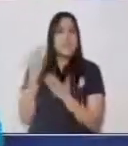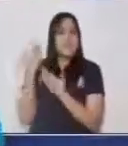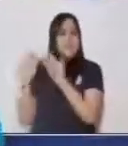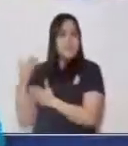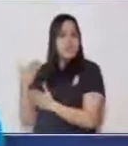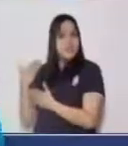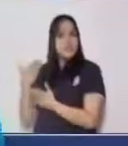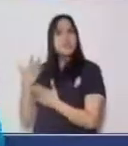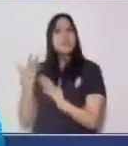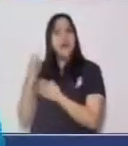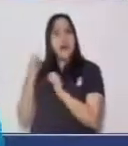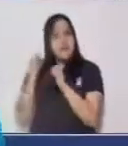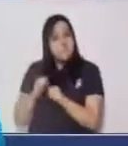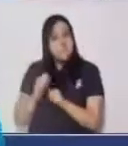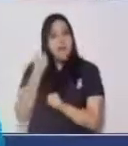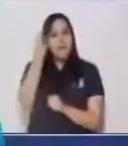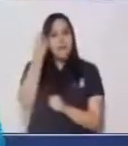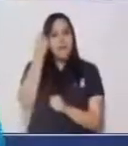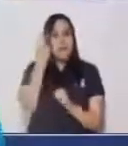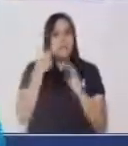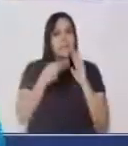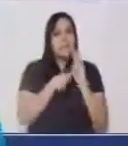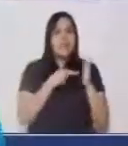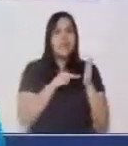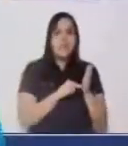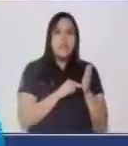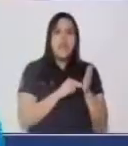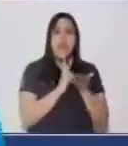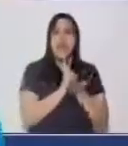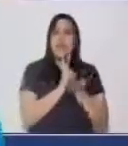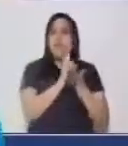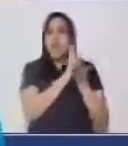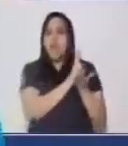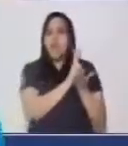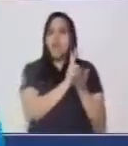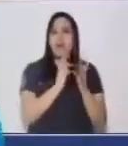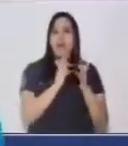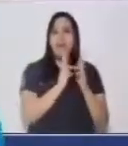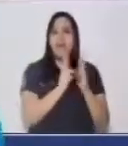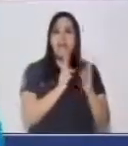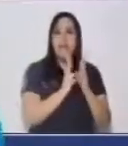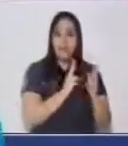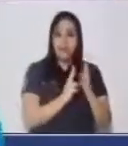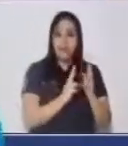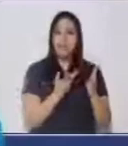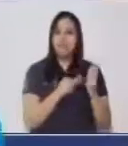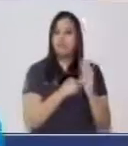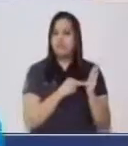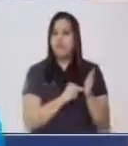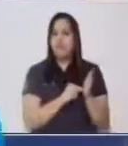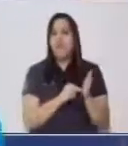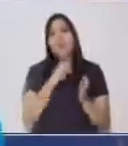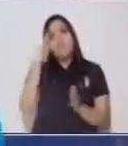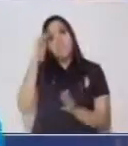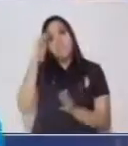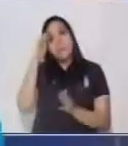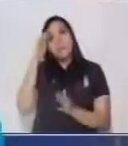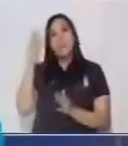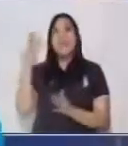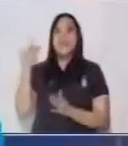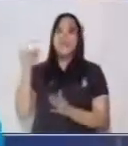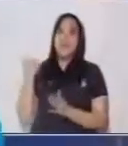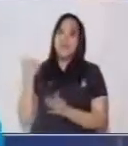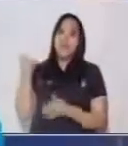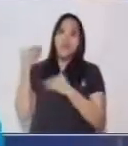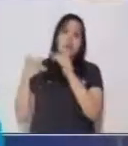podamos entender a qué se refiere el valor relativo. Para ello, vamos a empezar recordando lo que